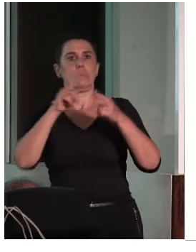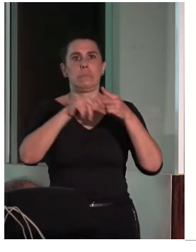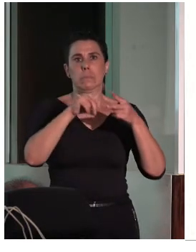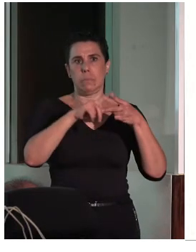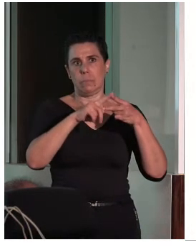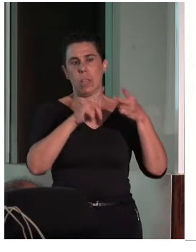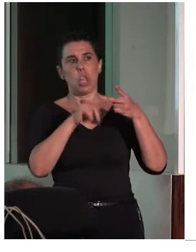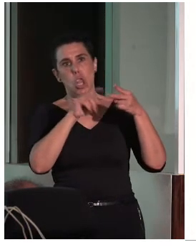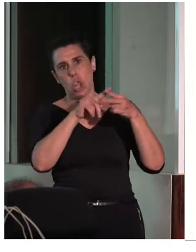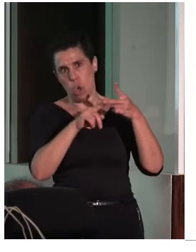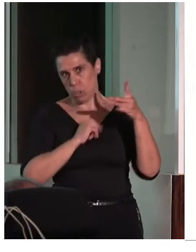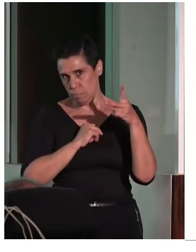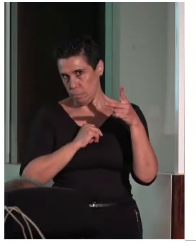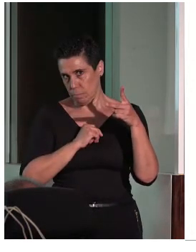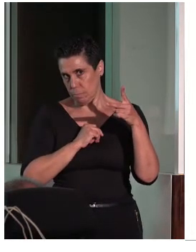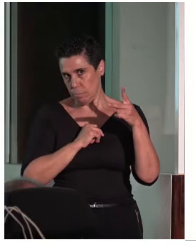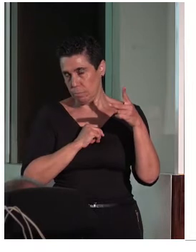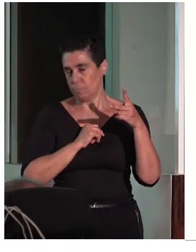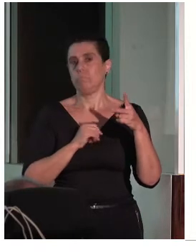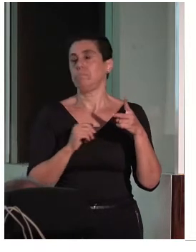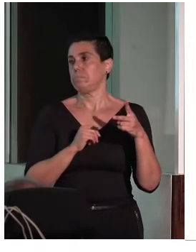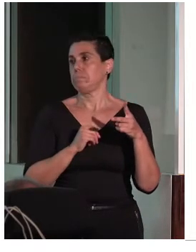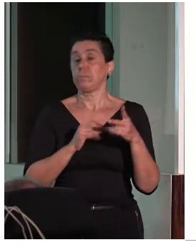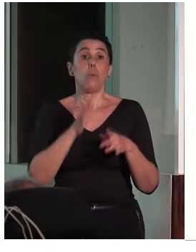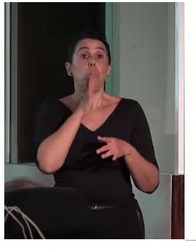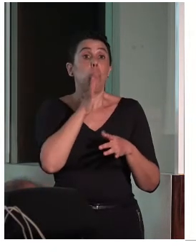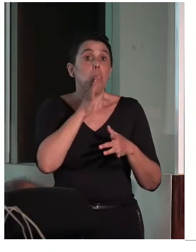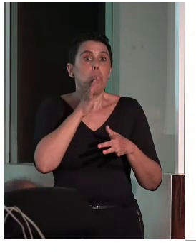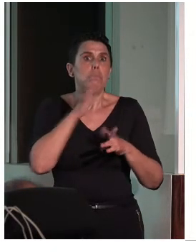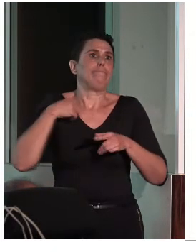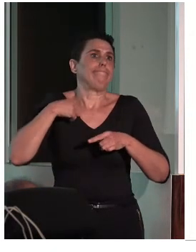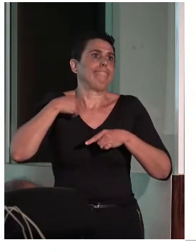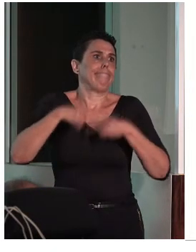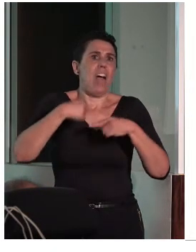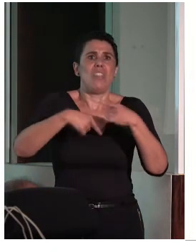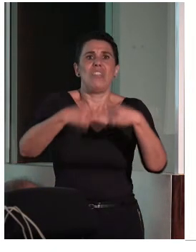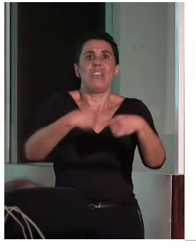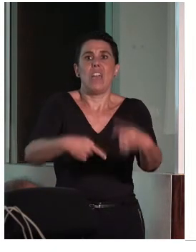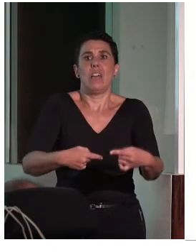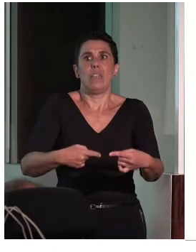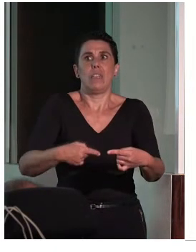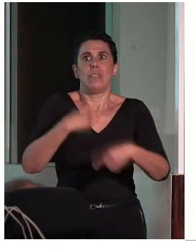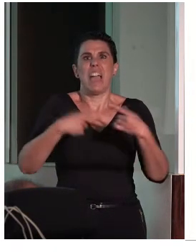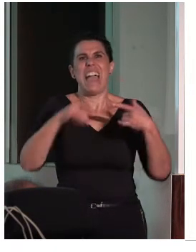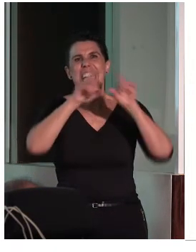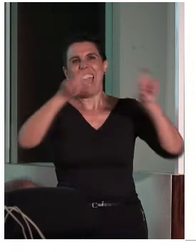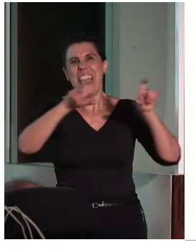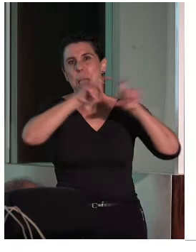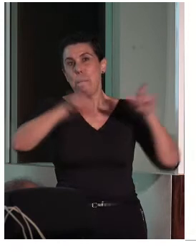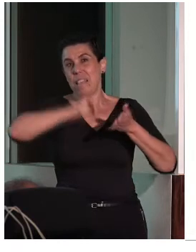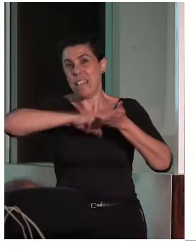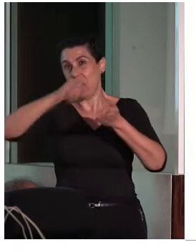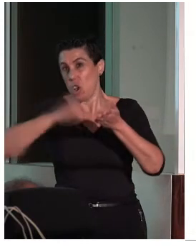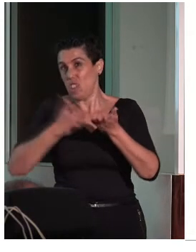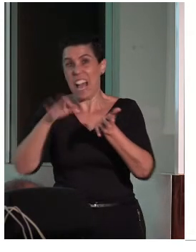con ellos, ¿no? Porque en el día a día no sabéis, las empresas contratistas y de servicio en el patrimonio,